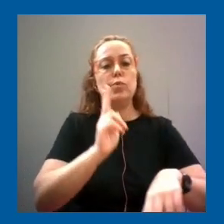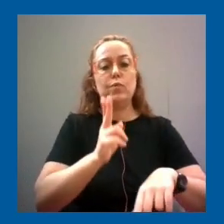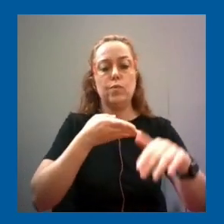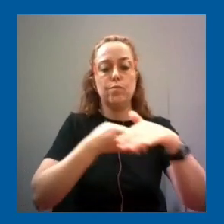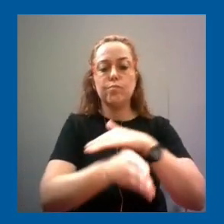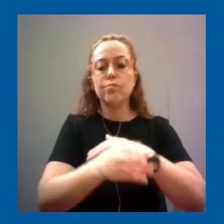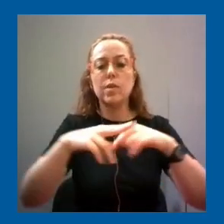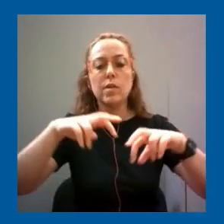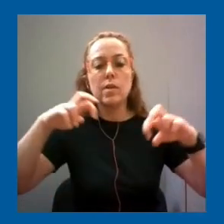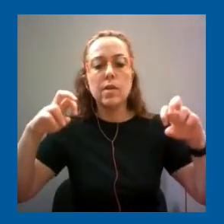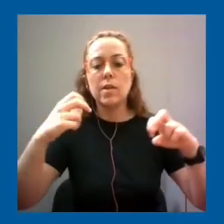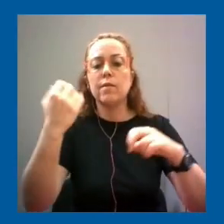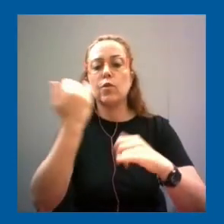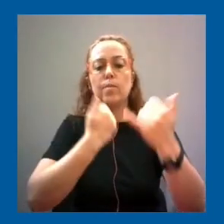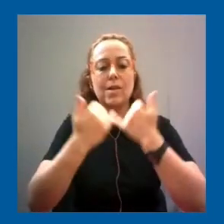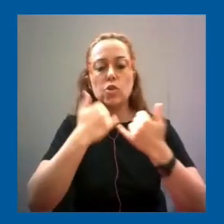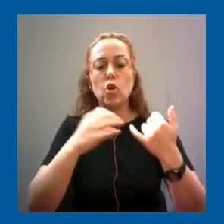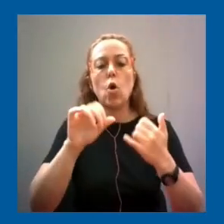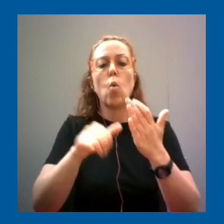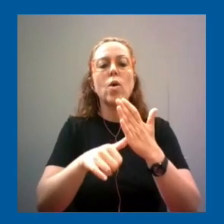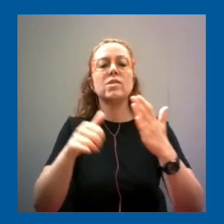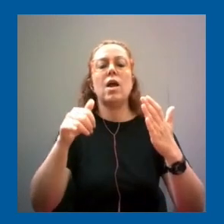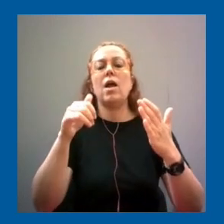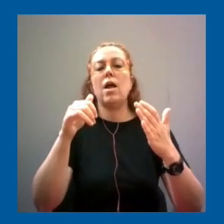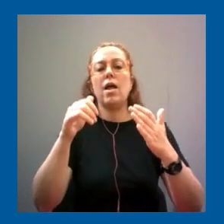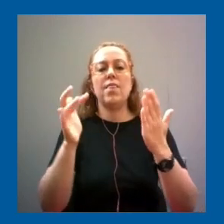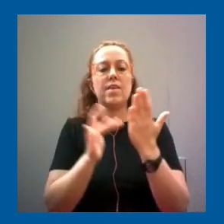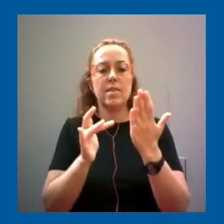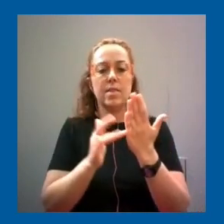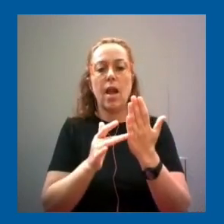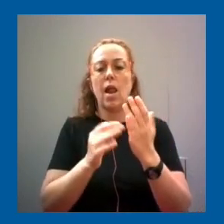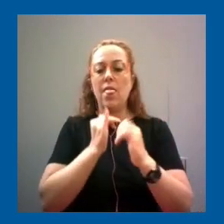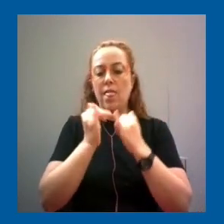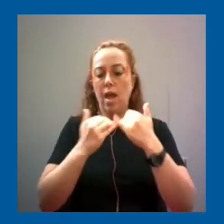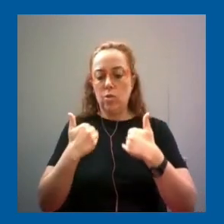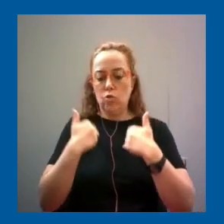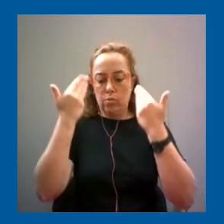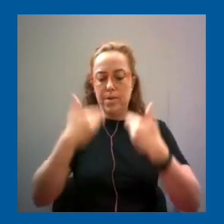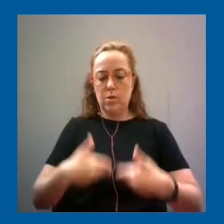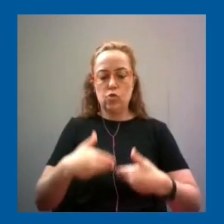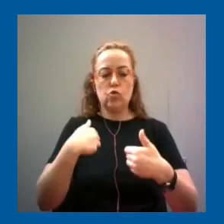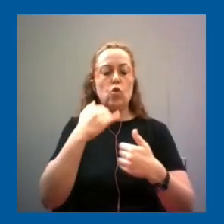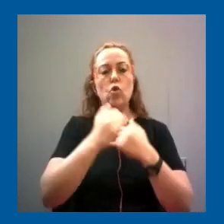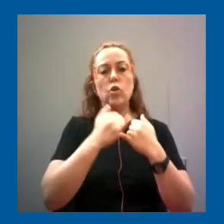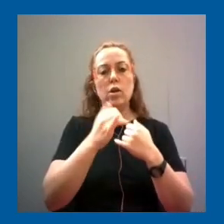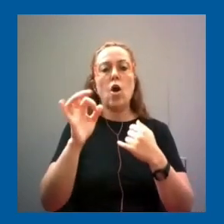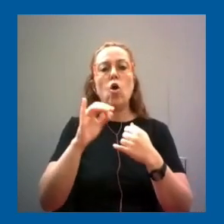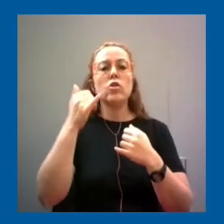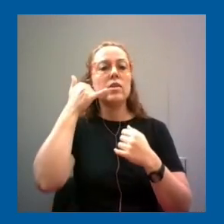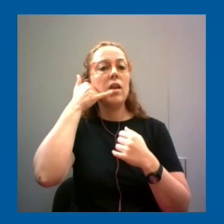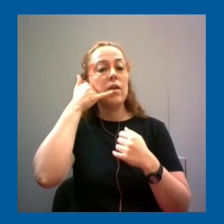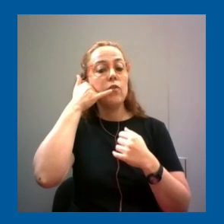entender lo que es nuestra huella digital, dónde quedan nuestros datos, saber que cuando estamos hablando por un teléfono, nuestra